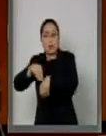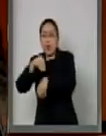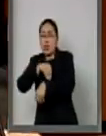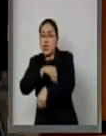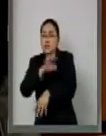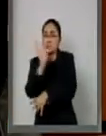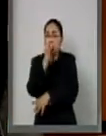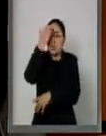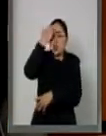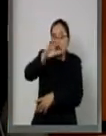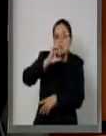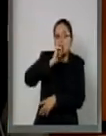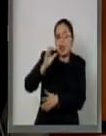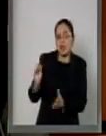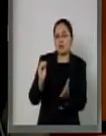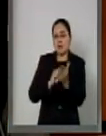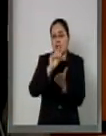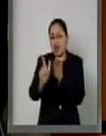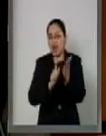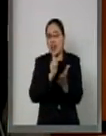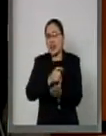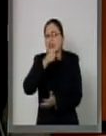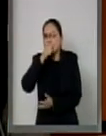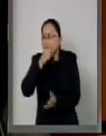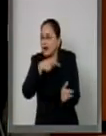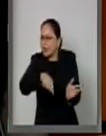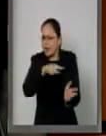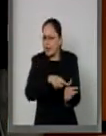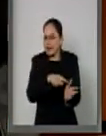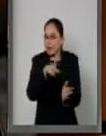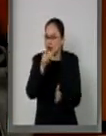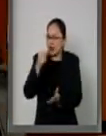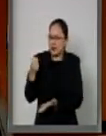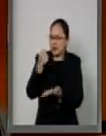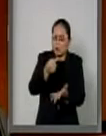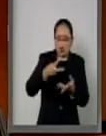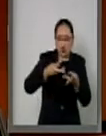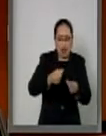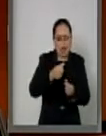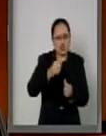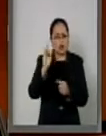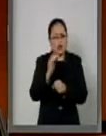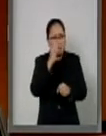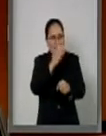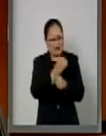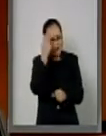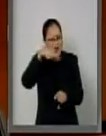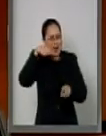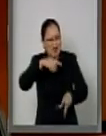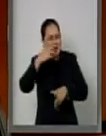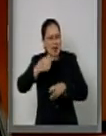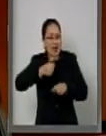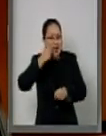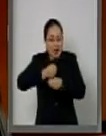lo que establecen las leyes y el presupuesto de egresos de la Federación para el año en curso.